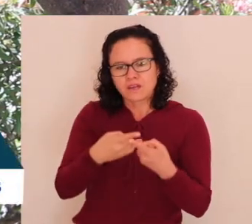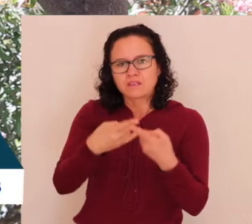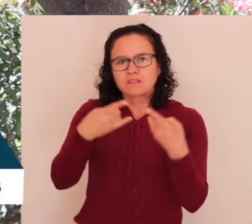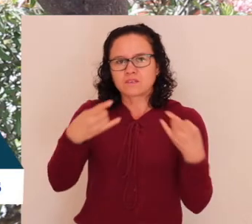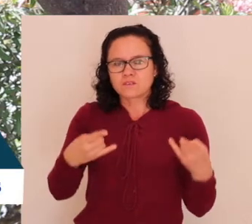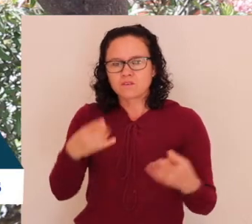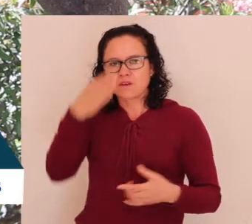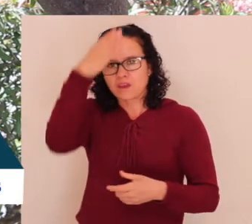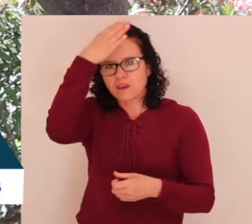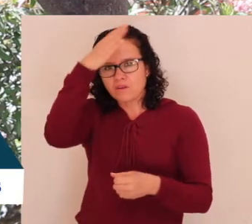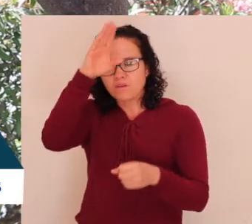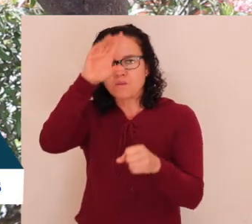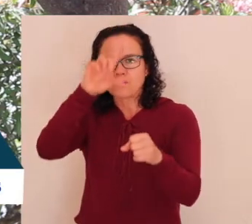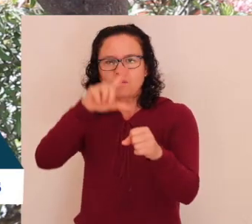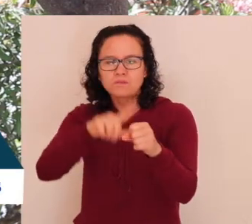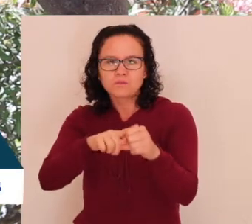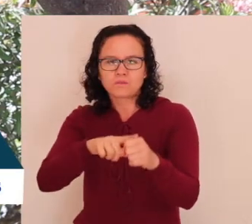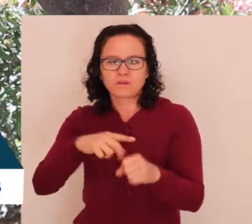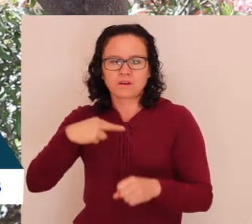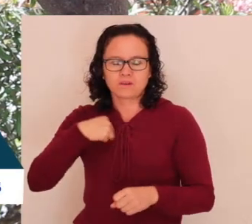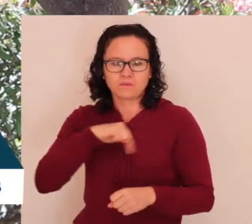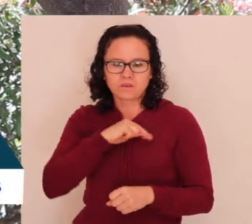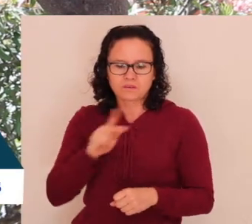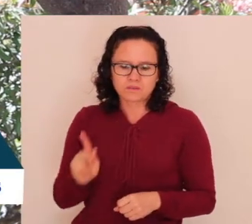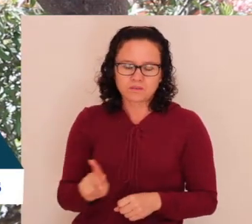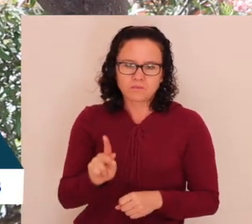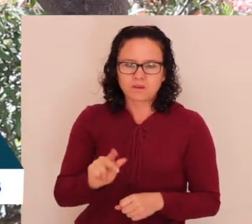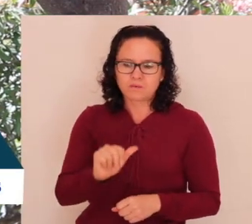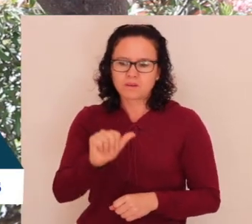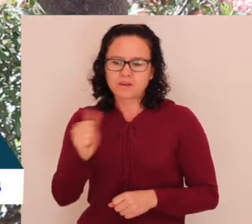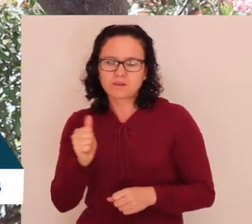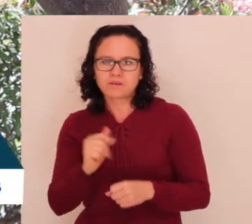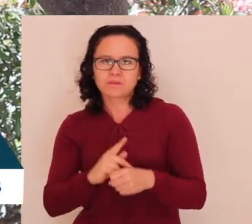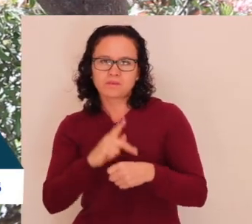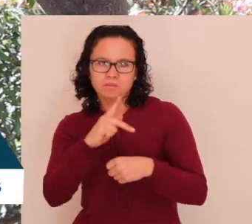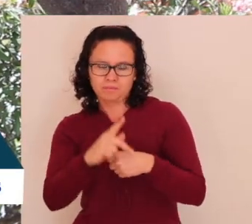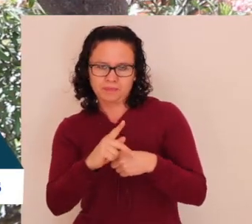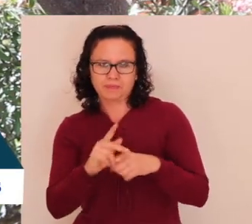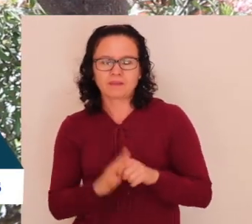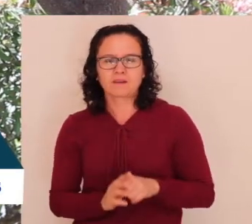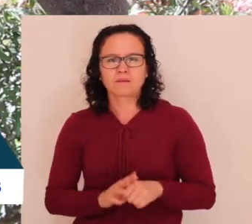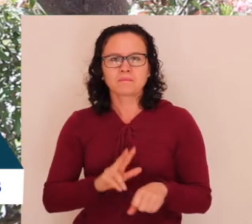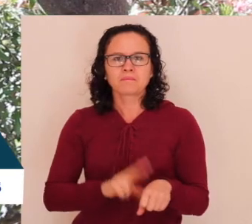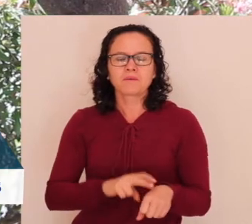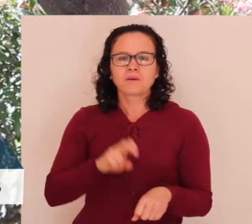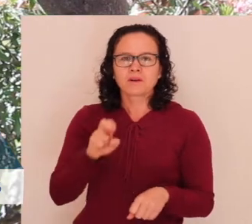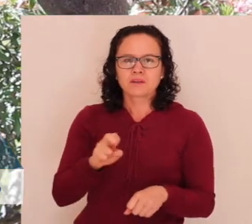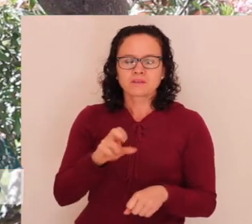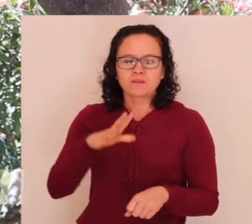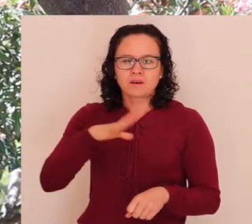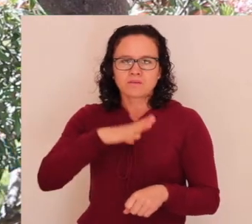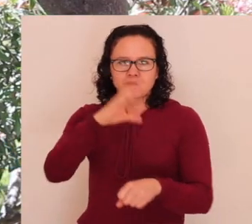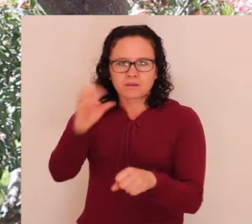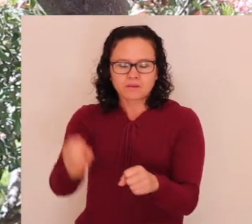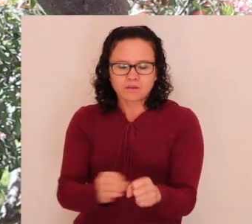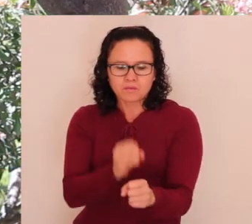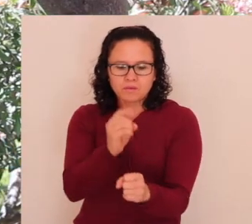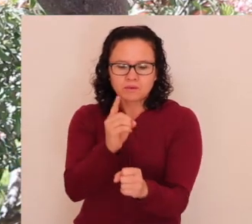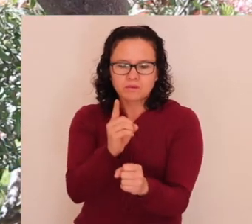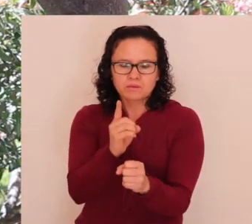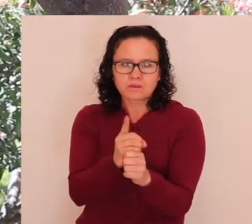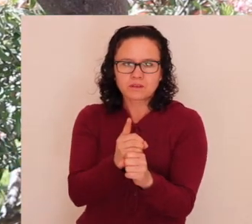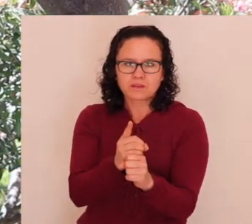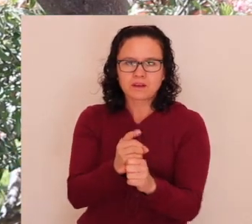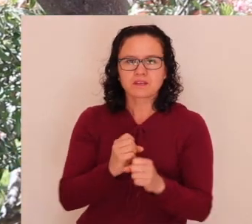cultura en nuestra región y en otros tantos lados del país incluso. Por eso les queremos dar esa oportunidad